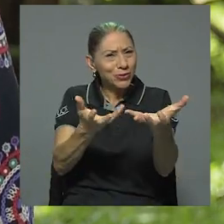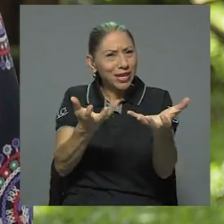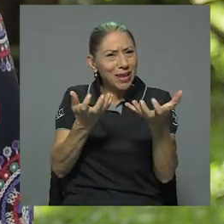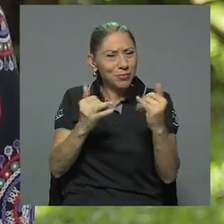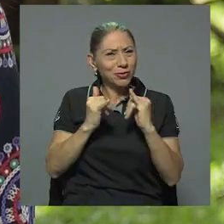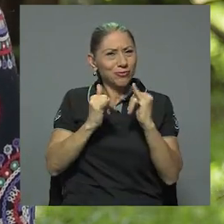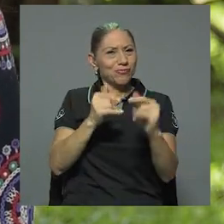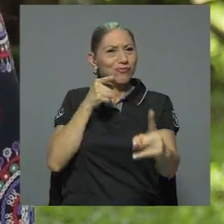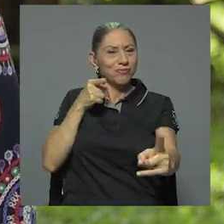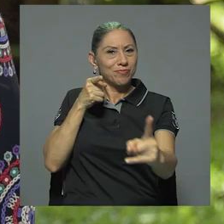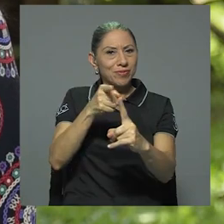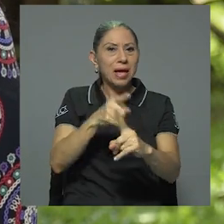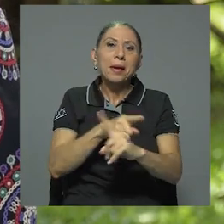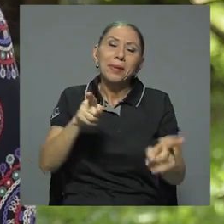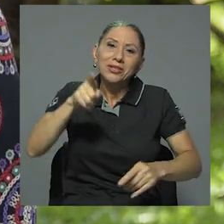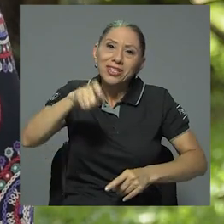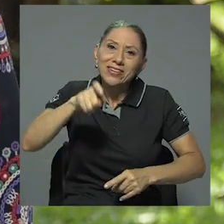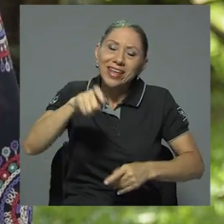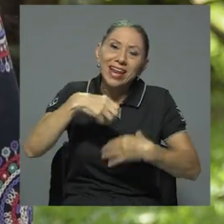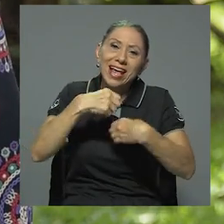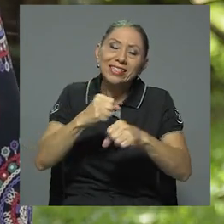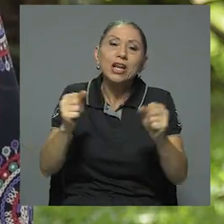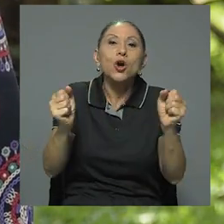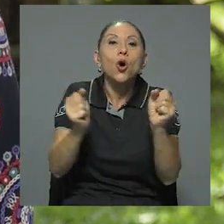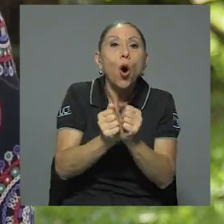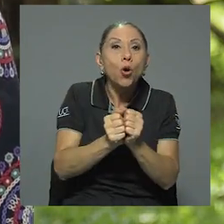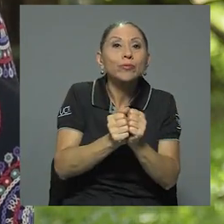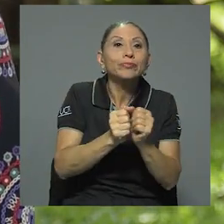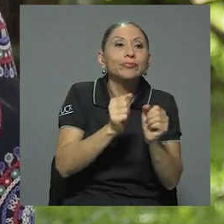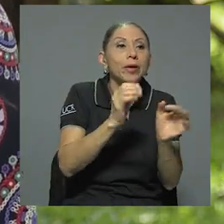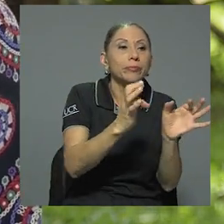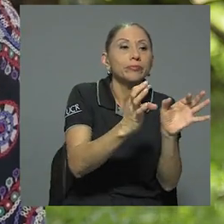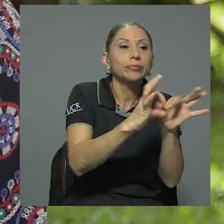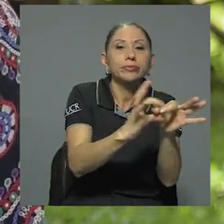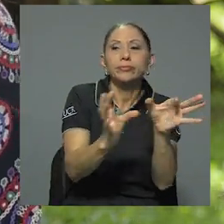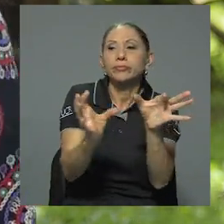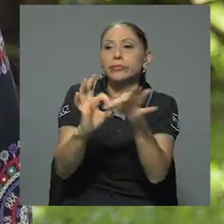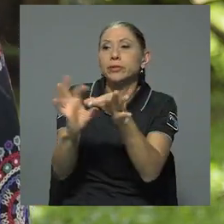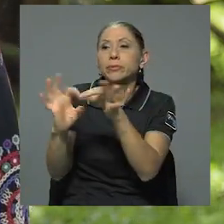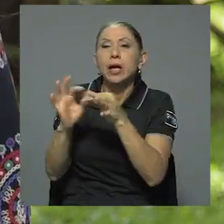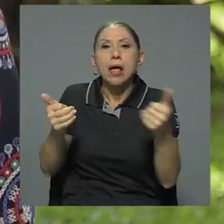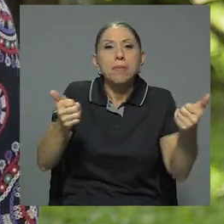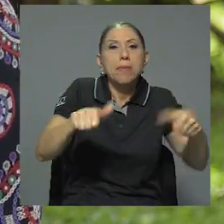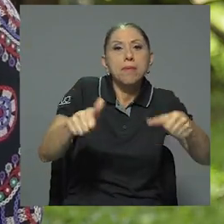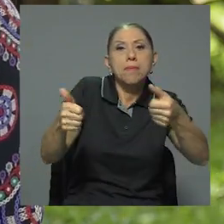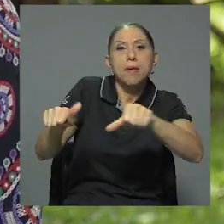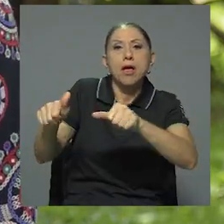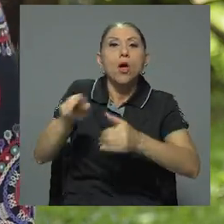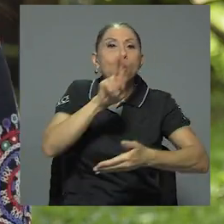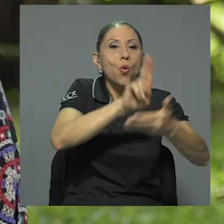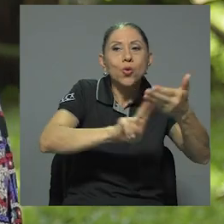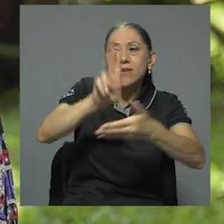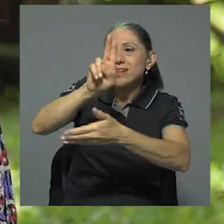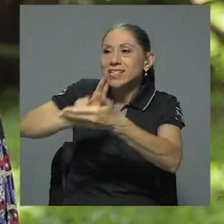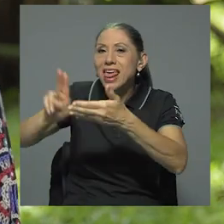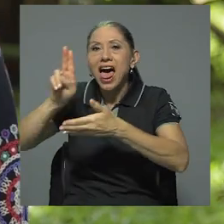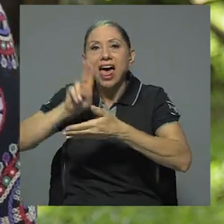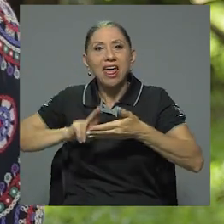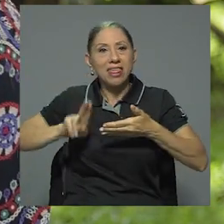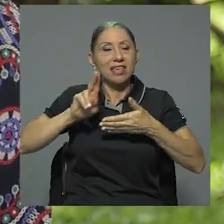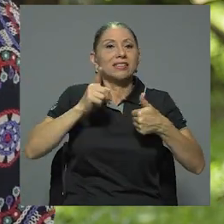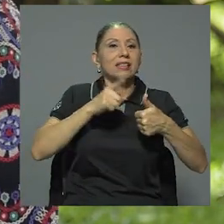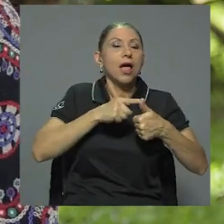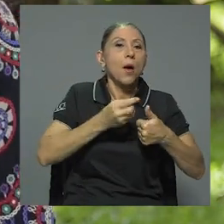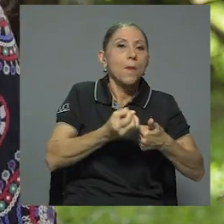definitivamente es algo que se requiere hacer con alianzas, con alianzas de las universidades, con alianzas público-privadas,